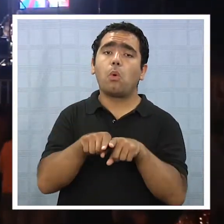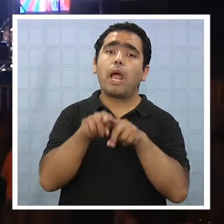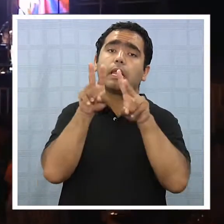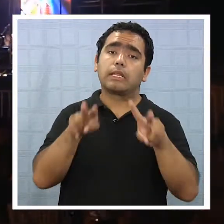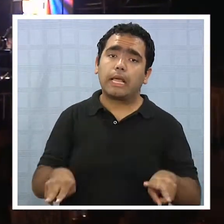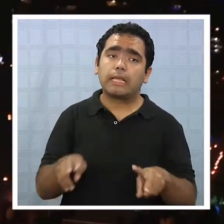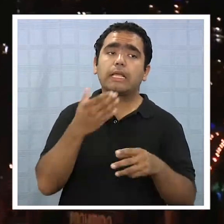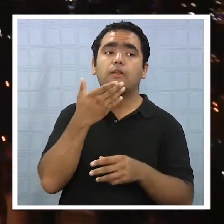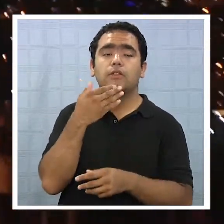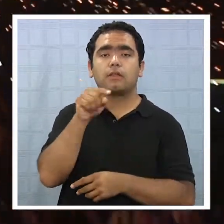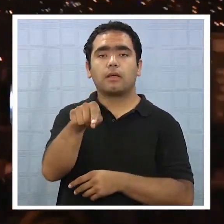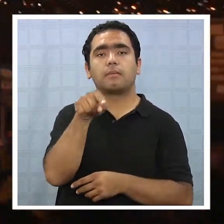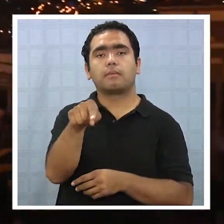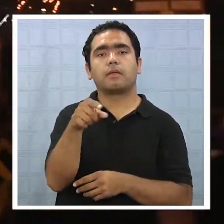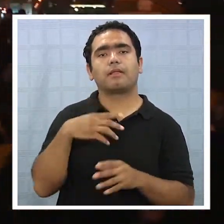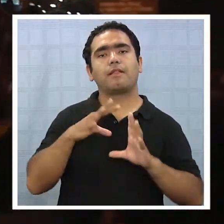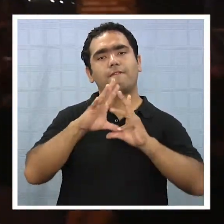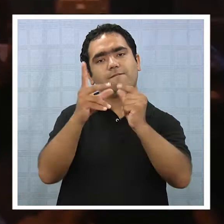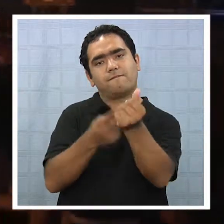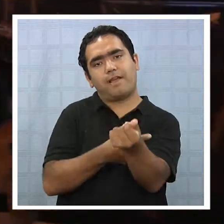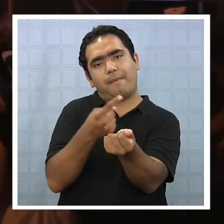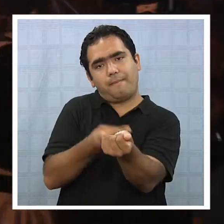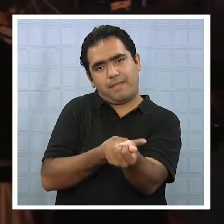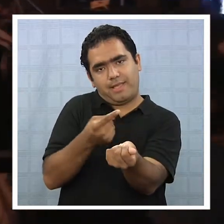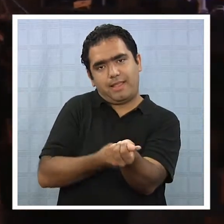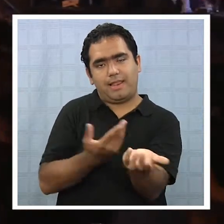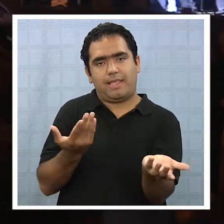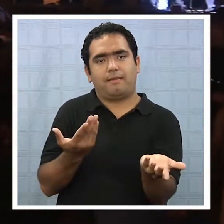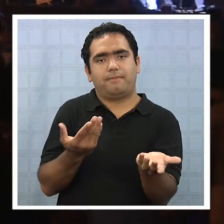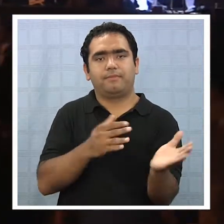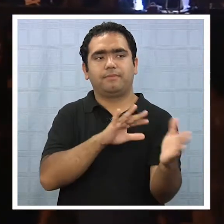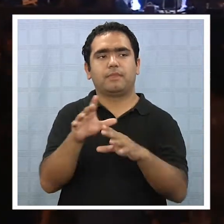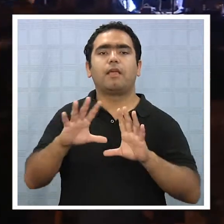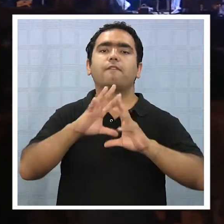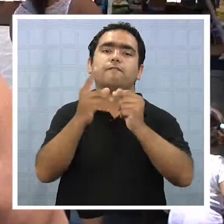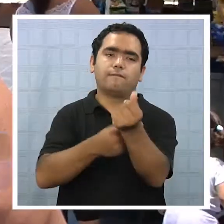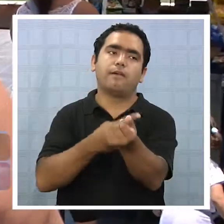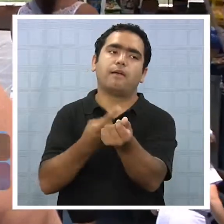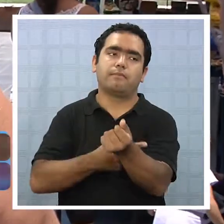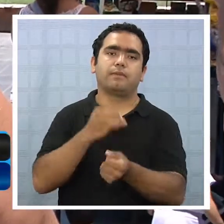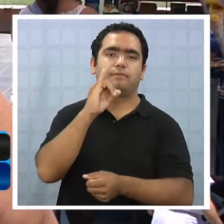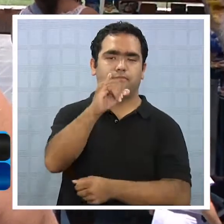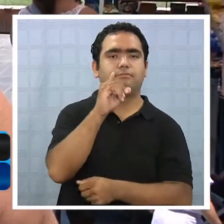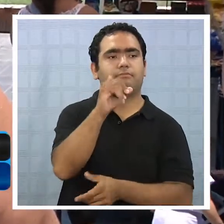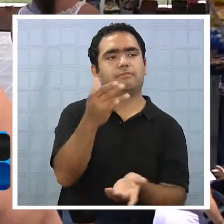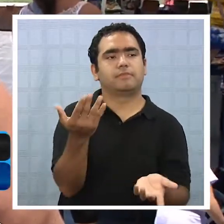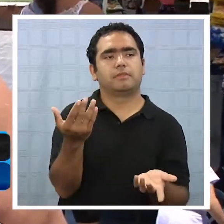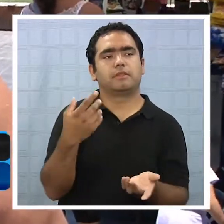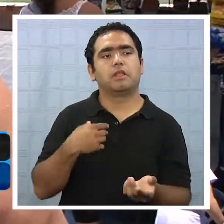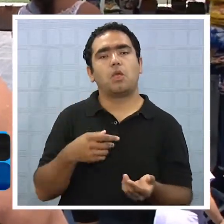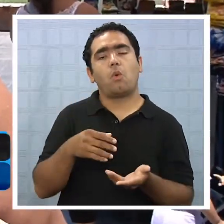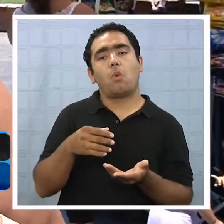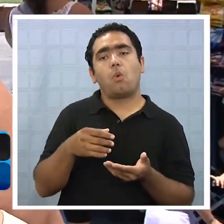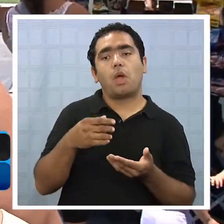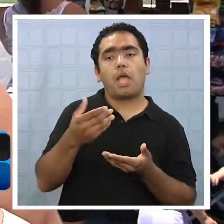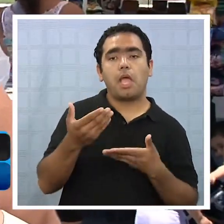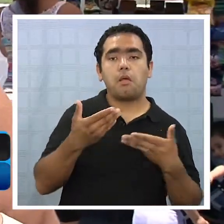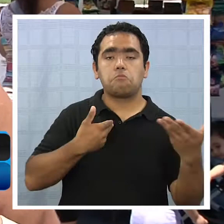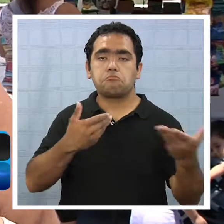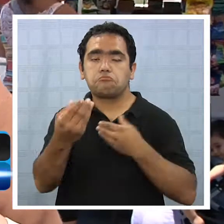menos divertida es pasarlo en familia. En familia. ¿Qué es eso? Una cena